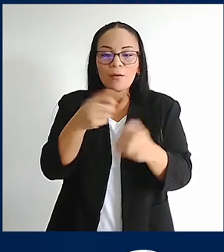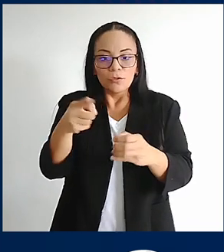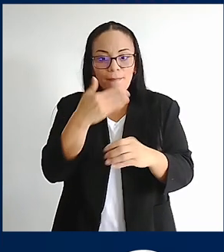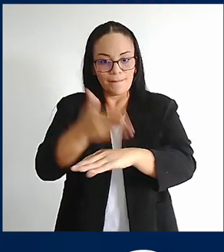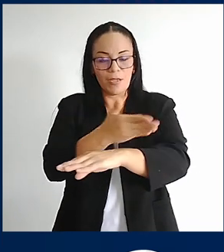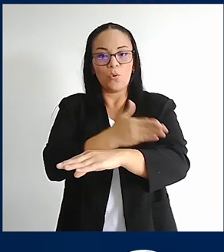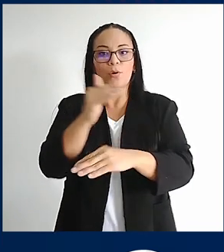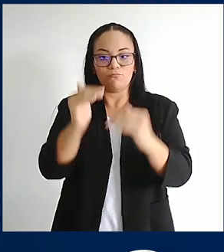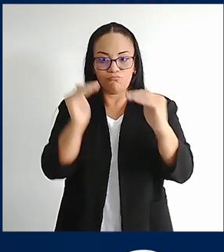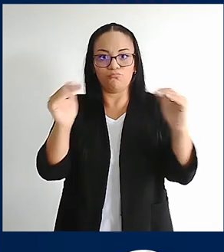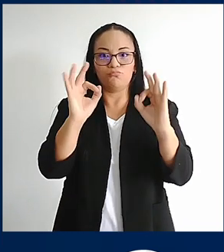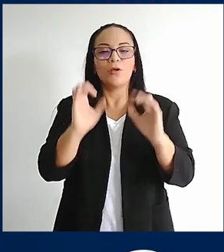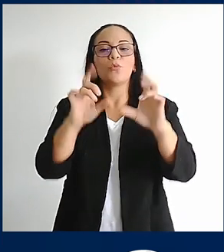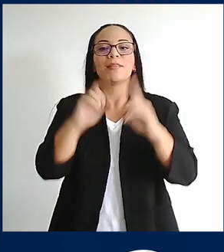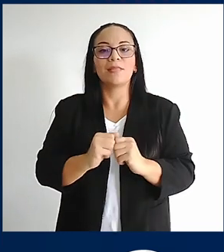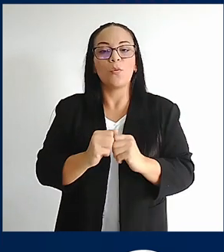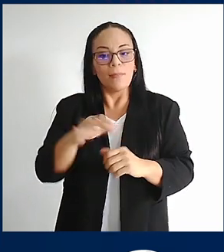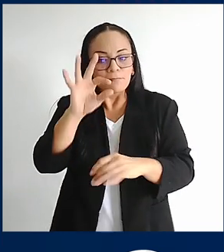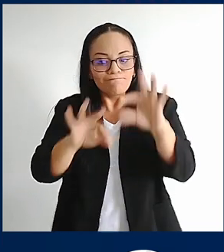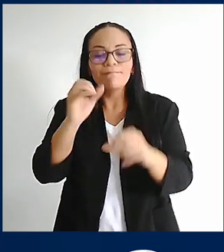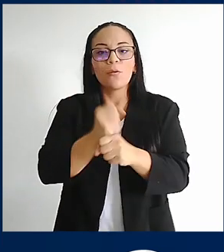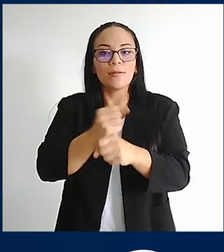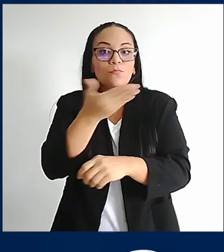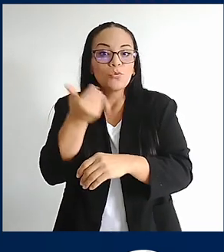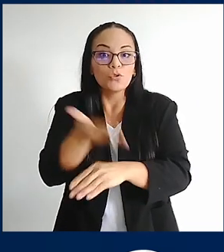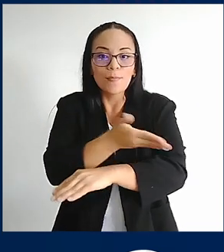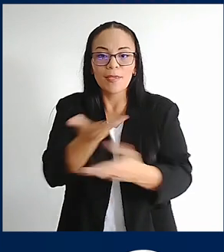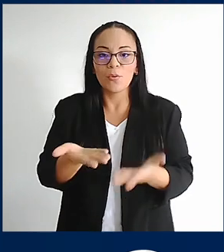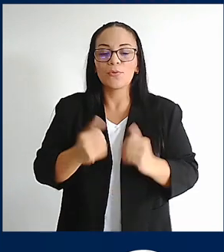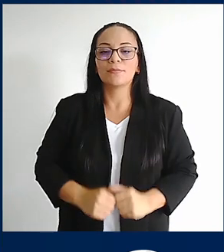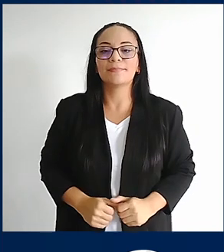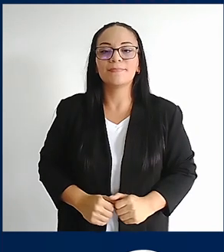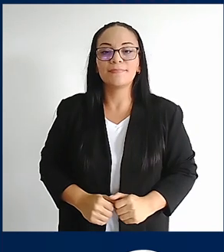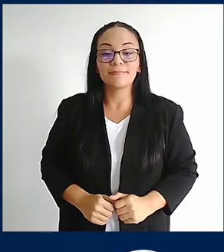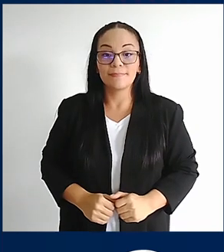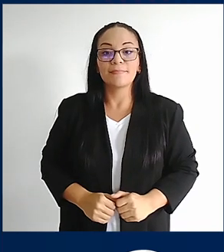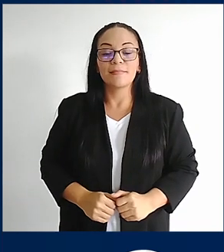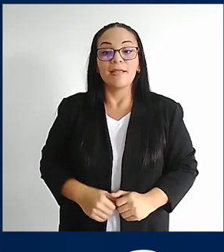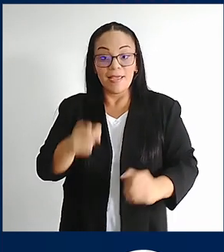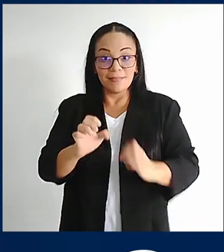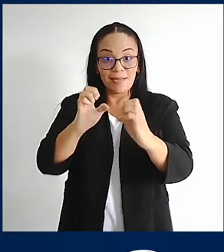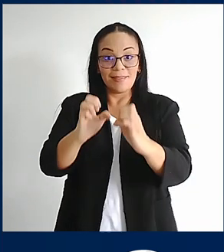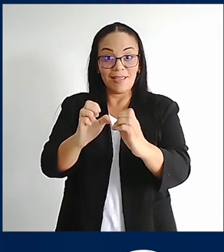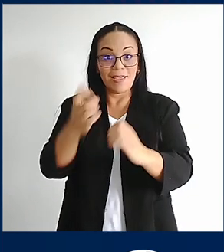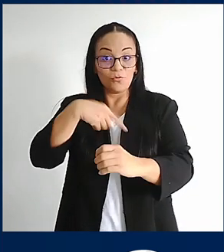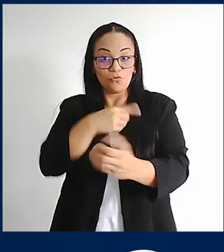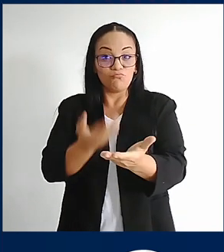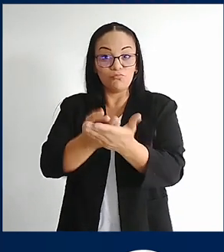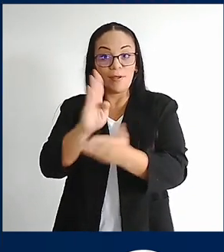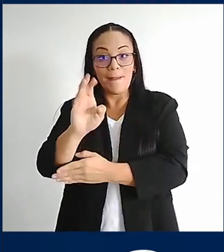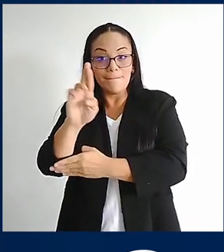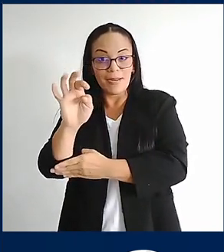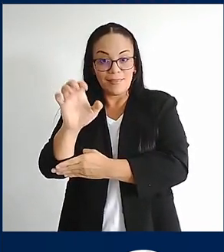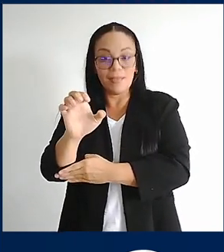este plan, porque así sus opciones laborales mejorarán notablemente. De hecho, con la estrategia BRETE, desde la